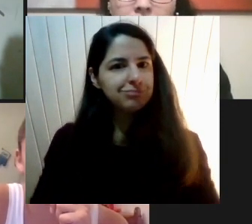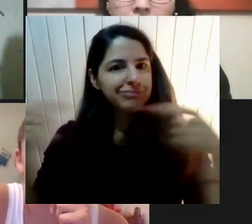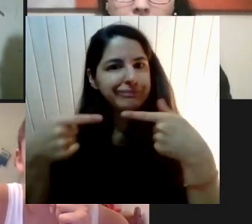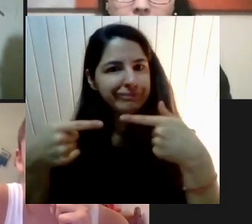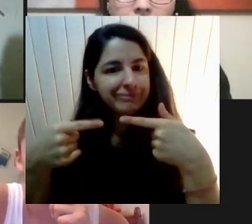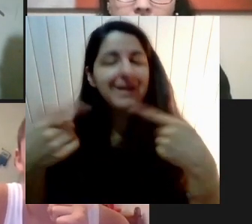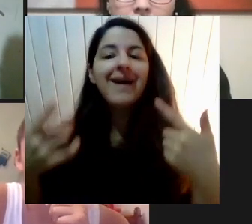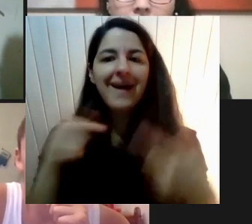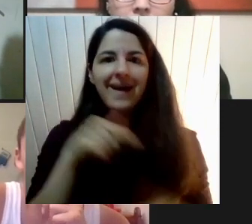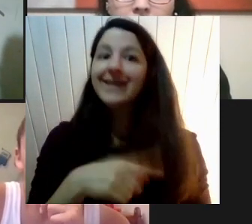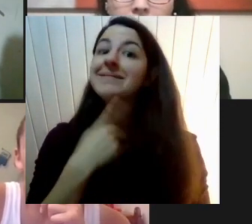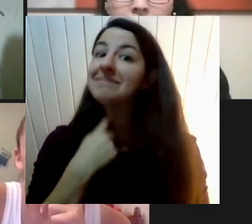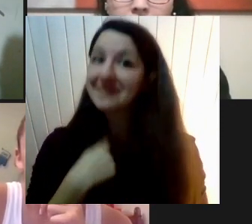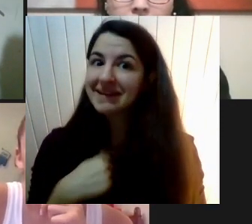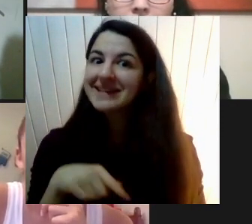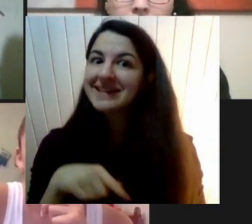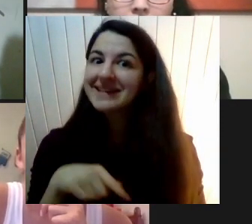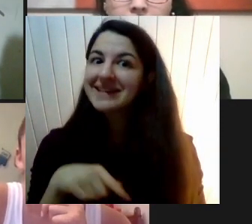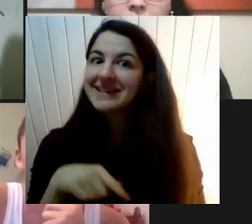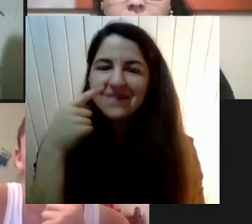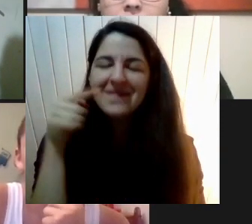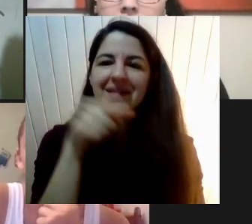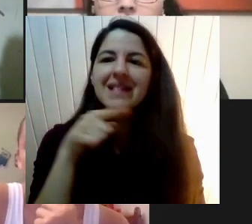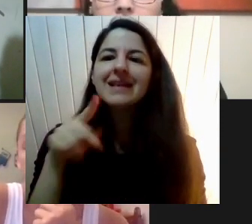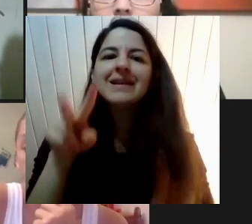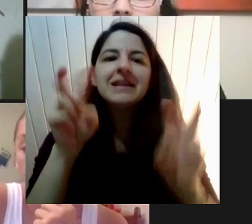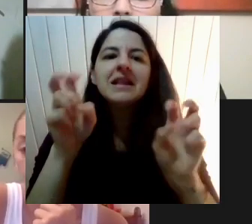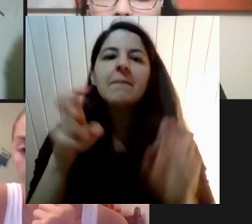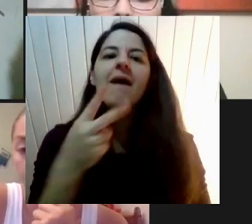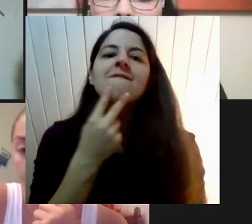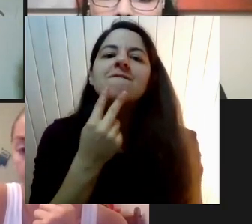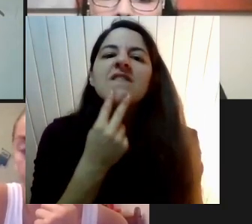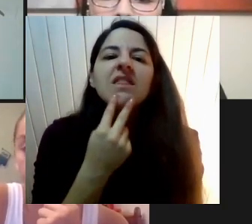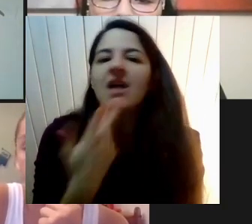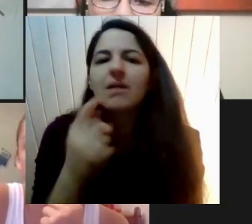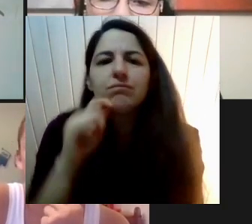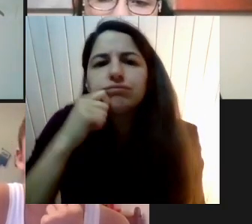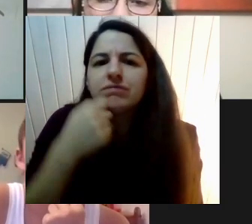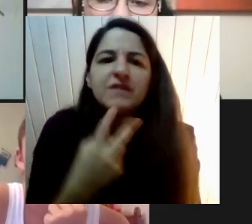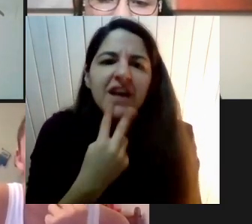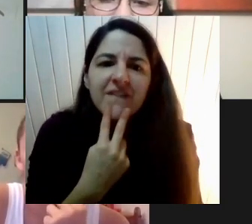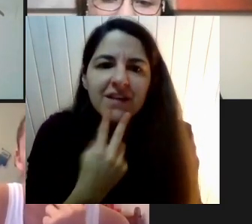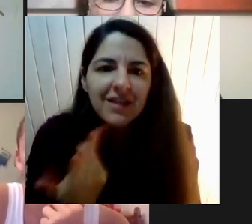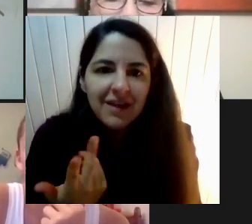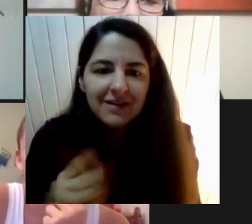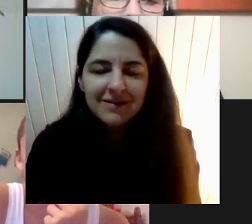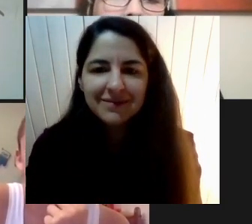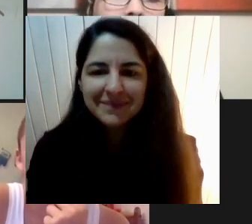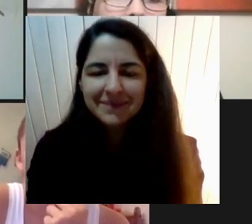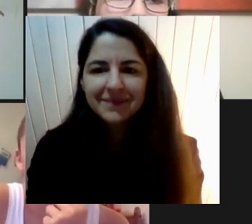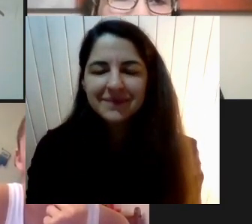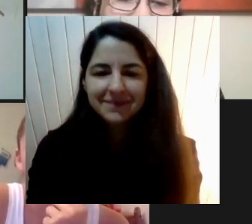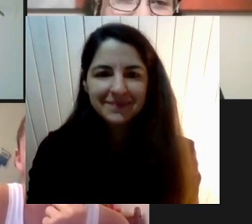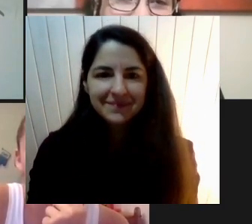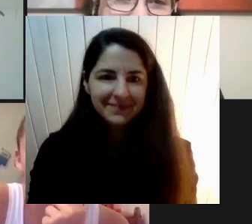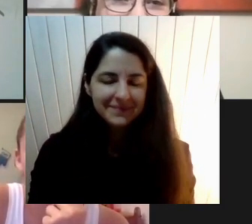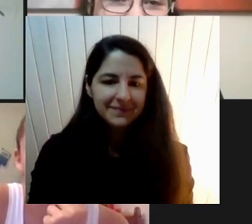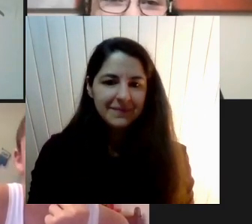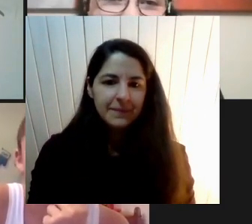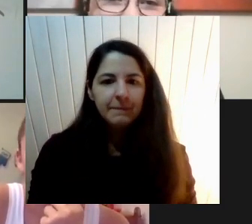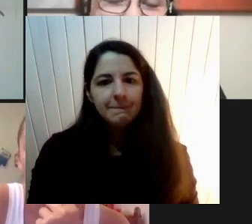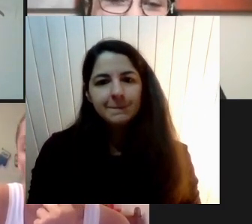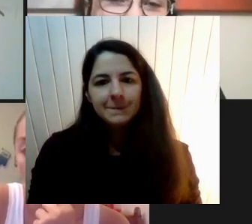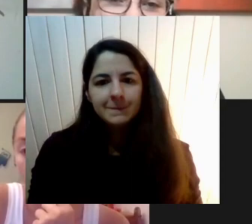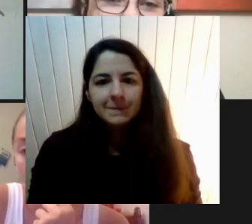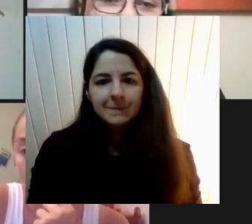Interesante que revisar A propósito Del concepto de vida Que explica esta vida Exacto Súper Muchas gracias También Bueno Varios comentarios